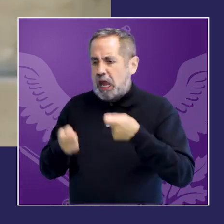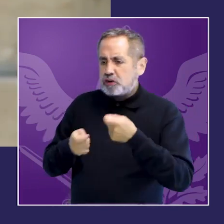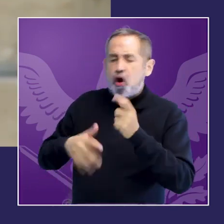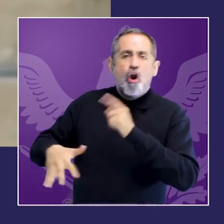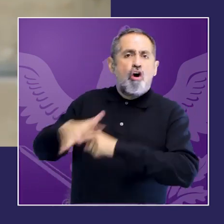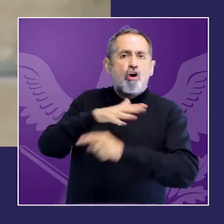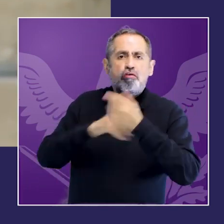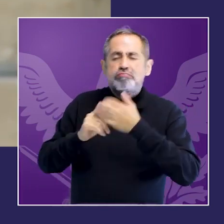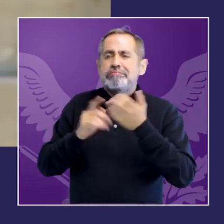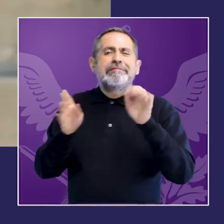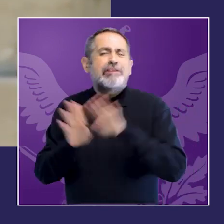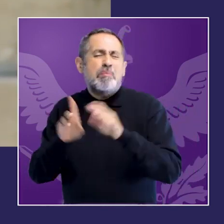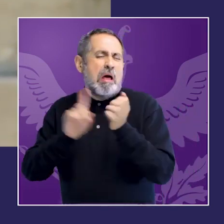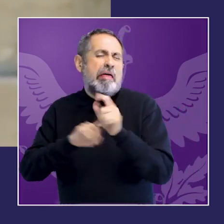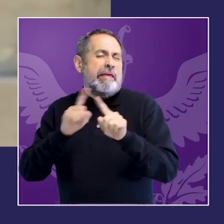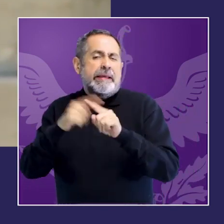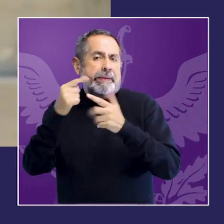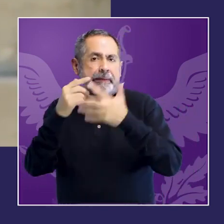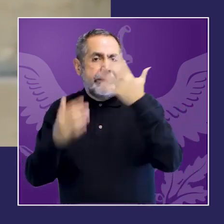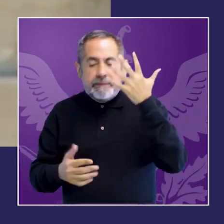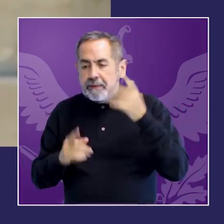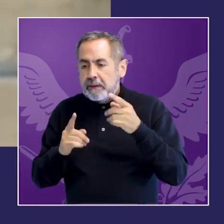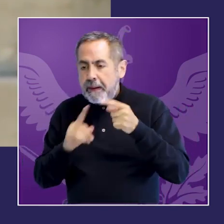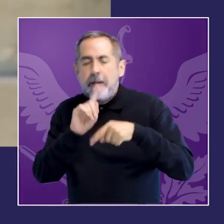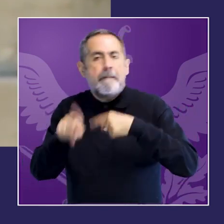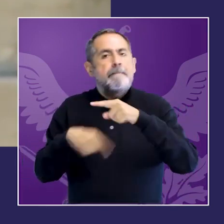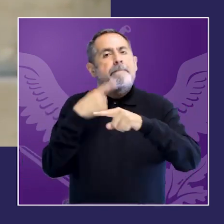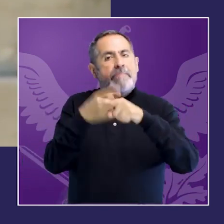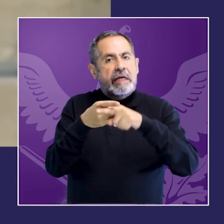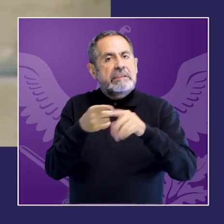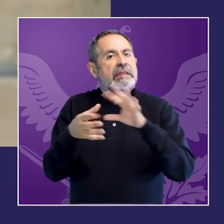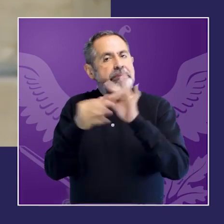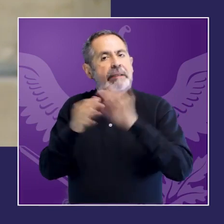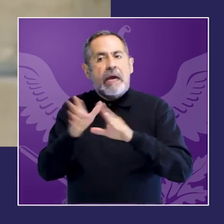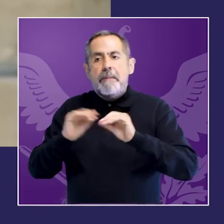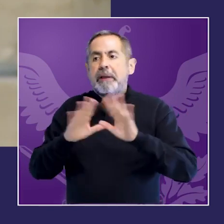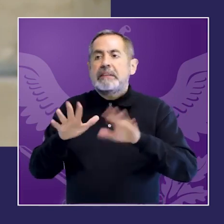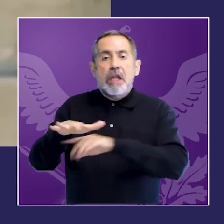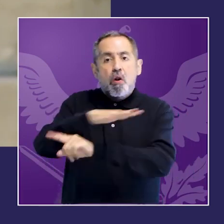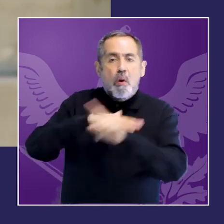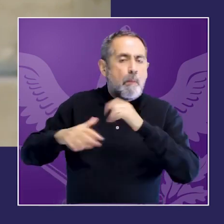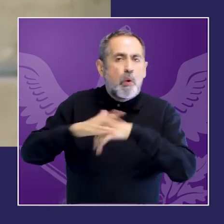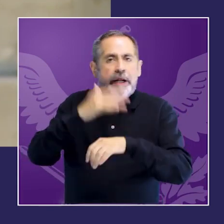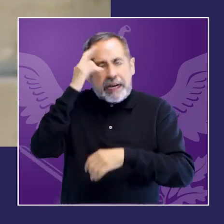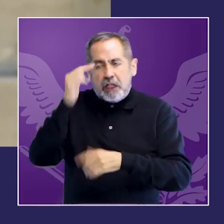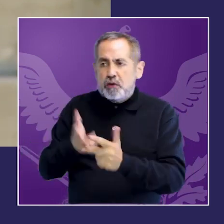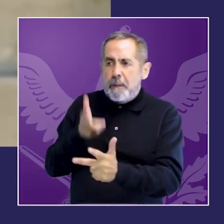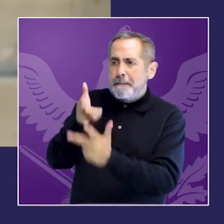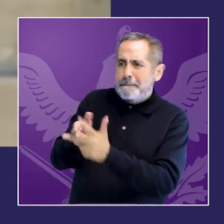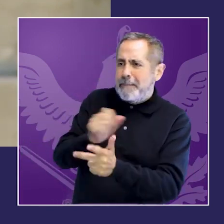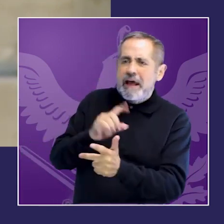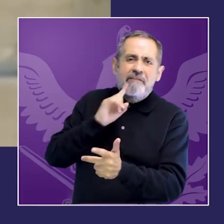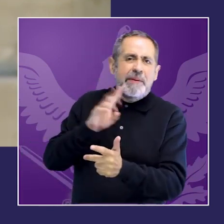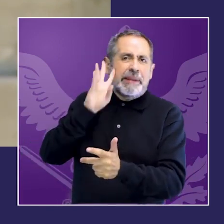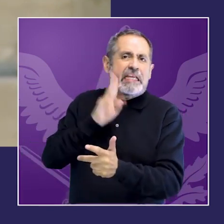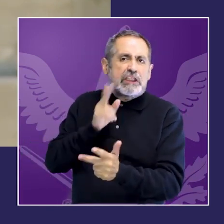proceso de juzgar con perspectiva de género es imprescindible integrar otras miradas interdisciplinarias